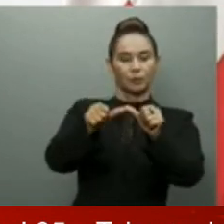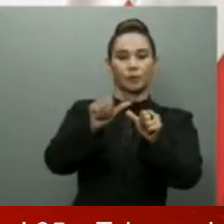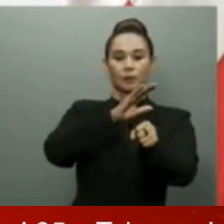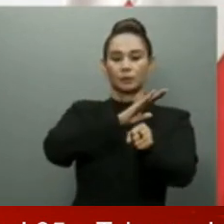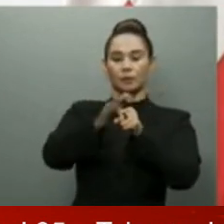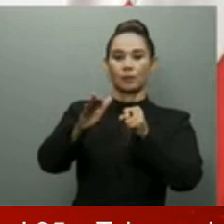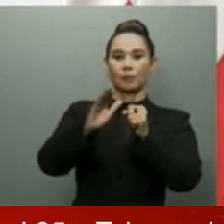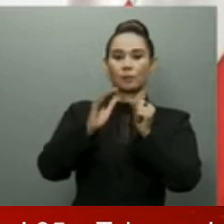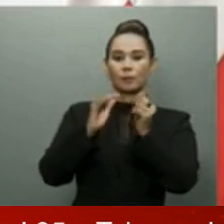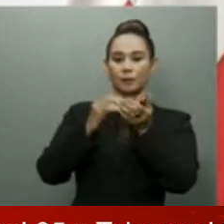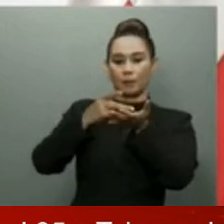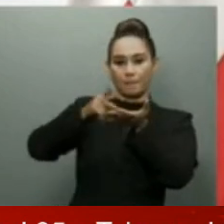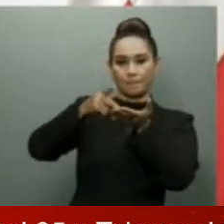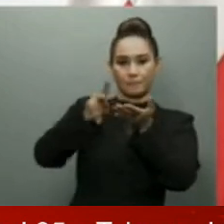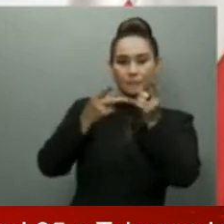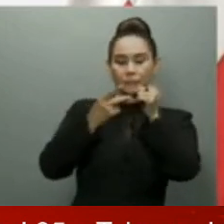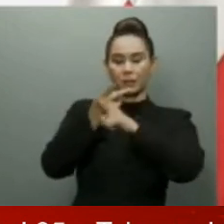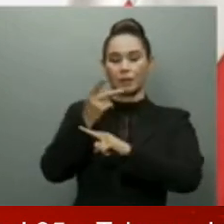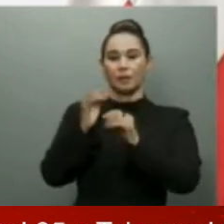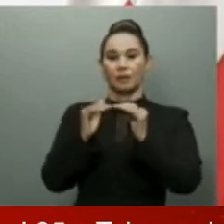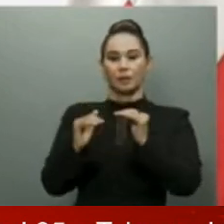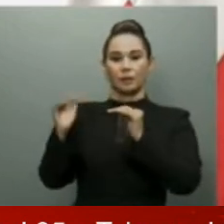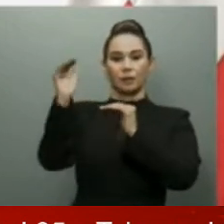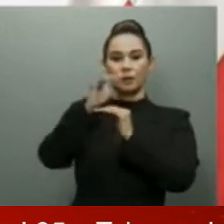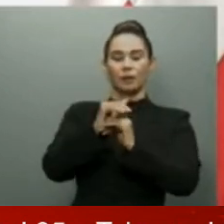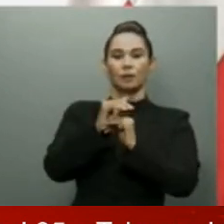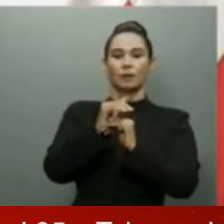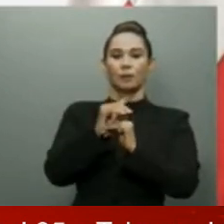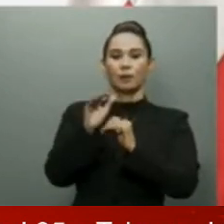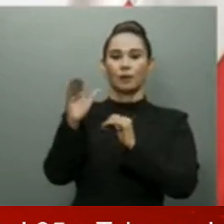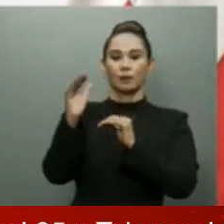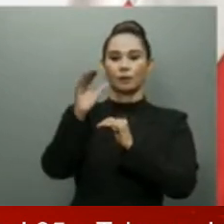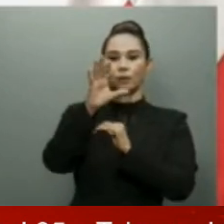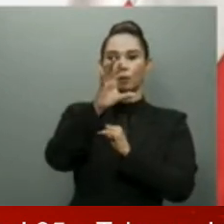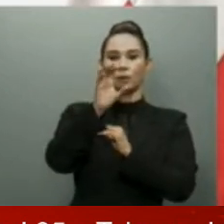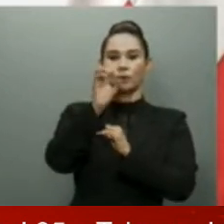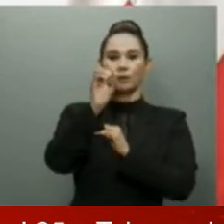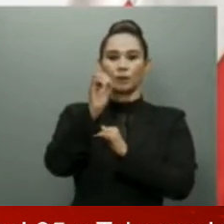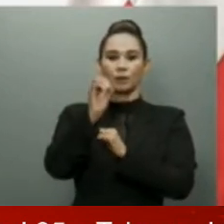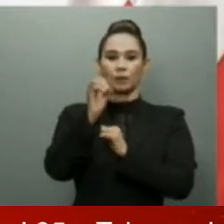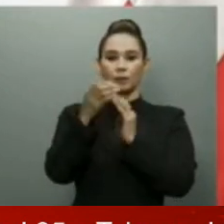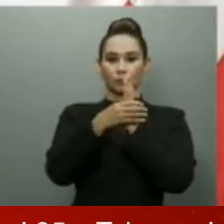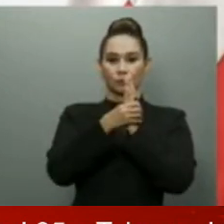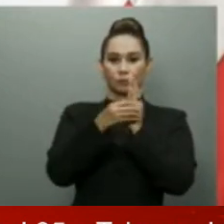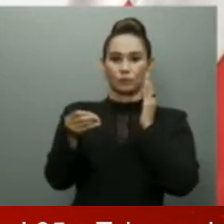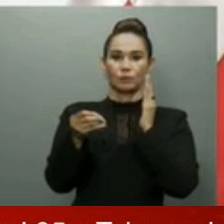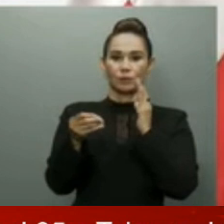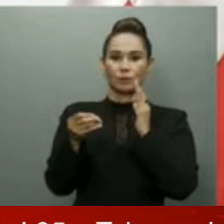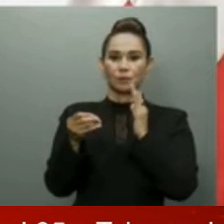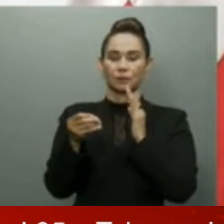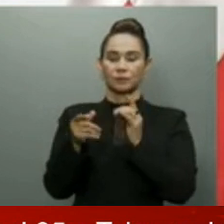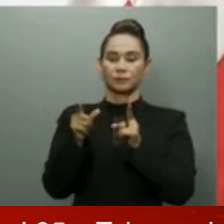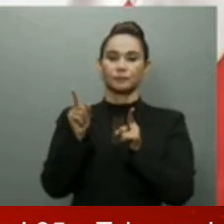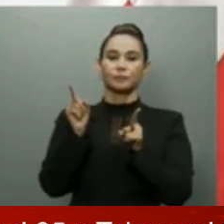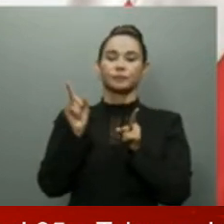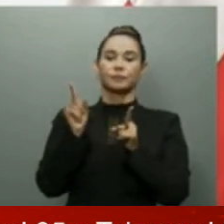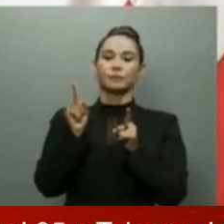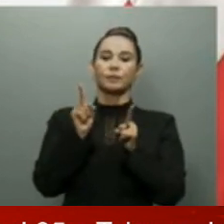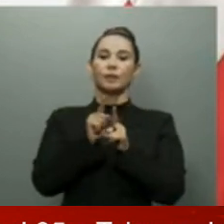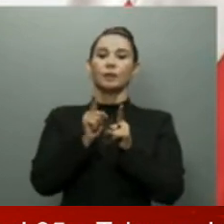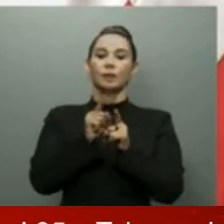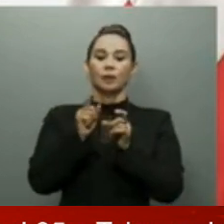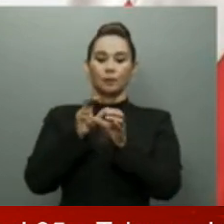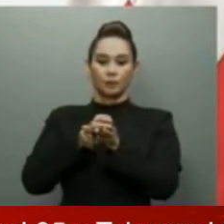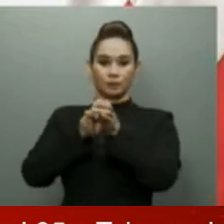el salario mínimo de un policía al equivalente a 500 dólares. Además, se aprobó el transporte gratis